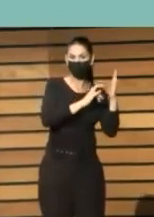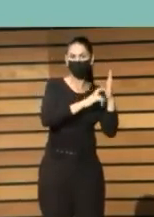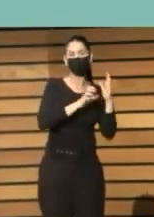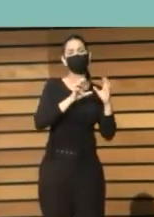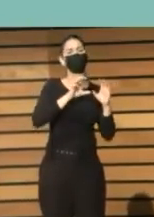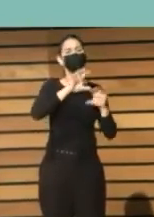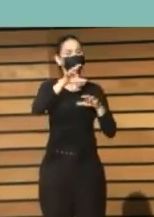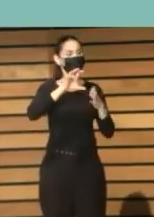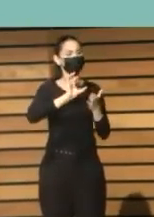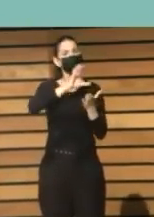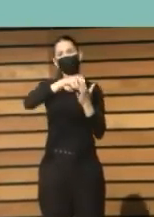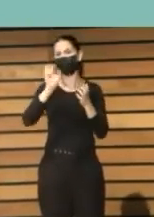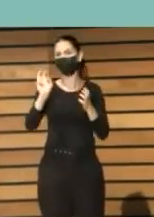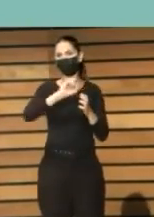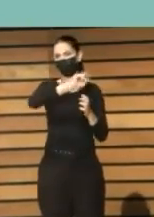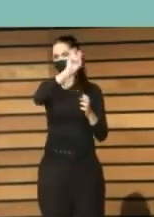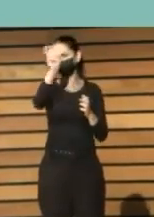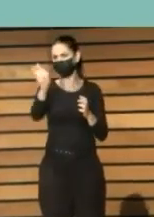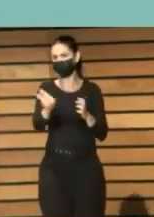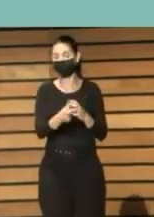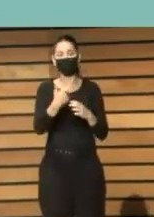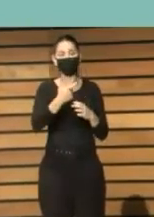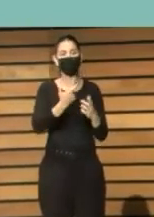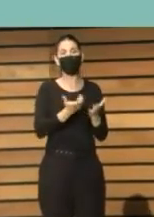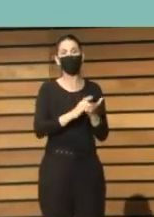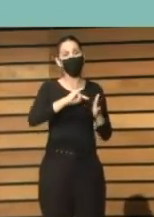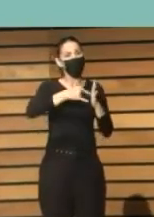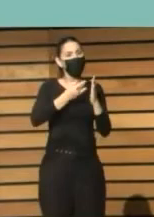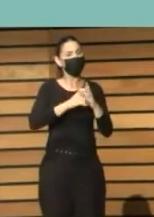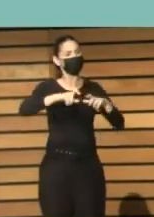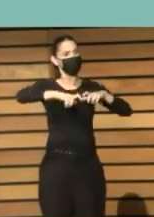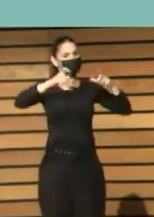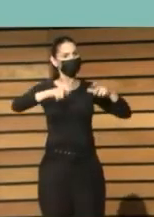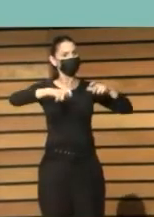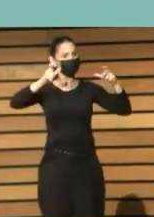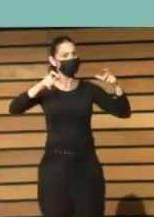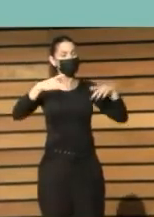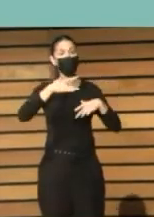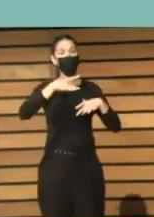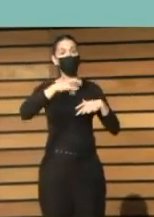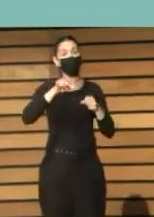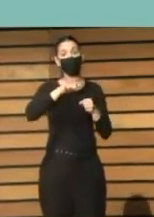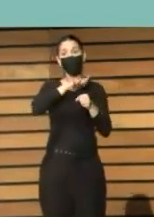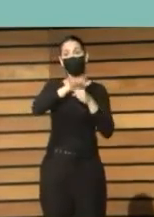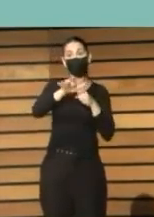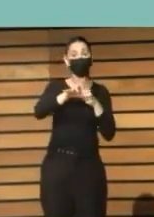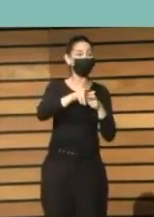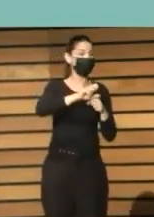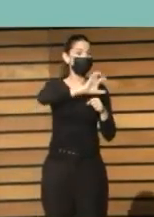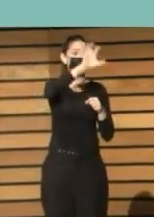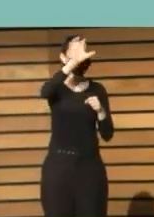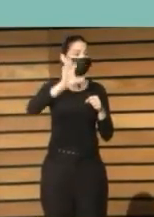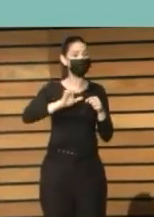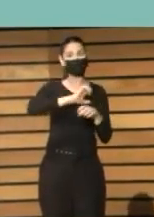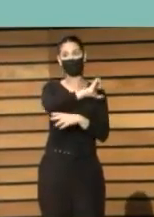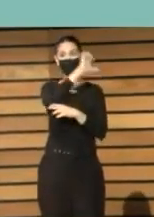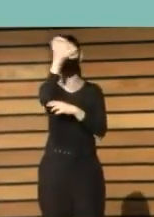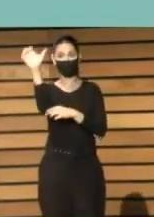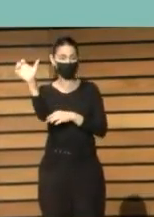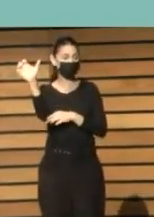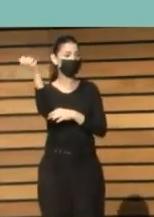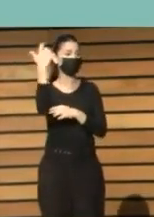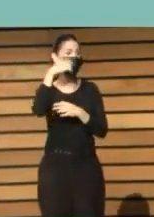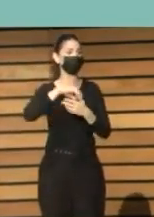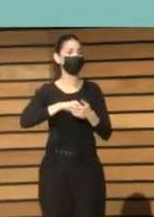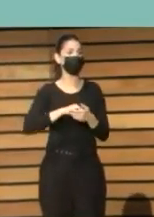booktubers pues nos dio la idea de que podemos ampliarlo a otros a otros países europeos y la verdad que los socios que están además de Eblida que